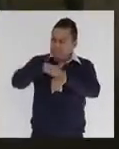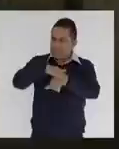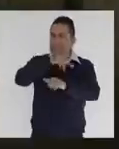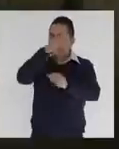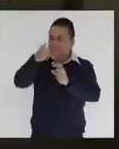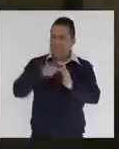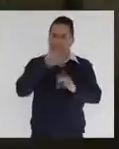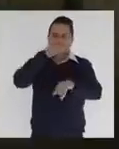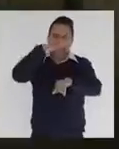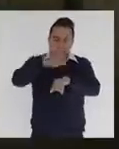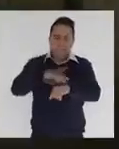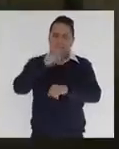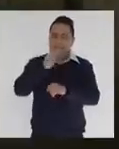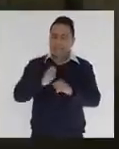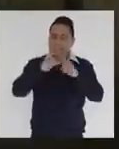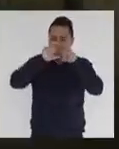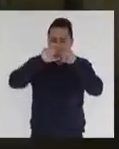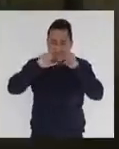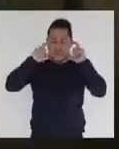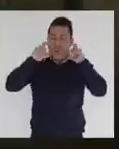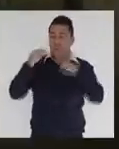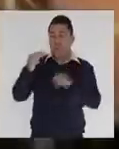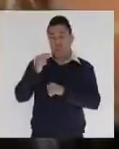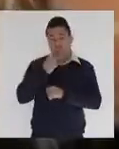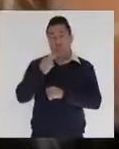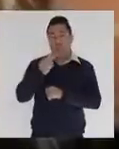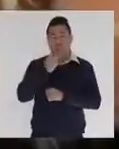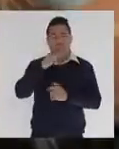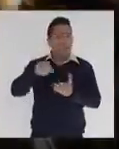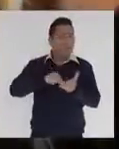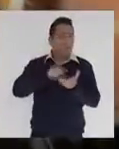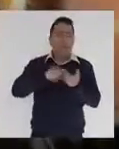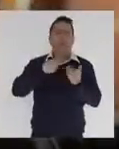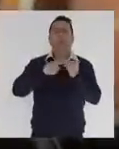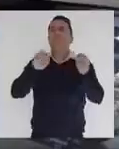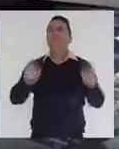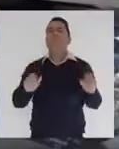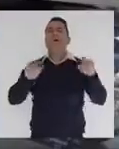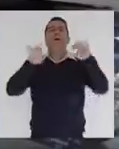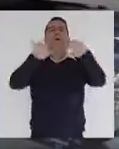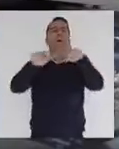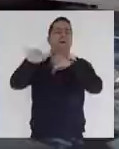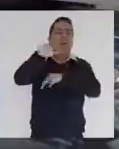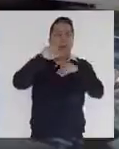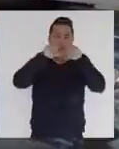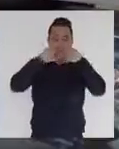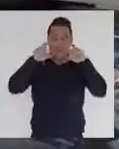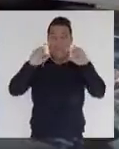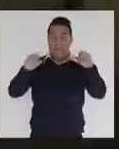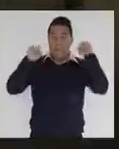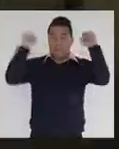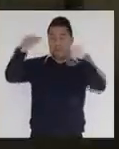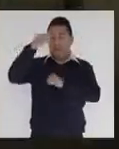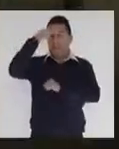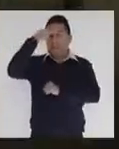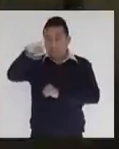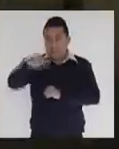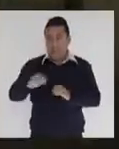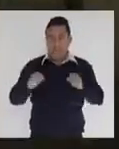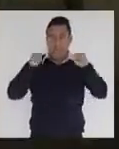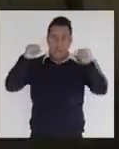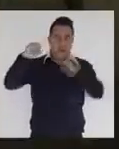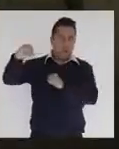insisto, el uso concreto de cubrebocas en los espacios públicos. Que viva México